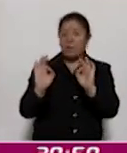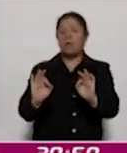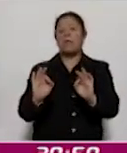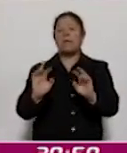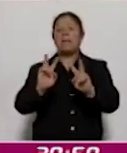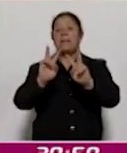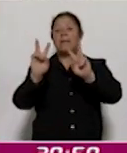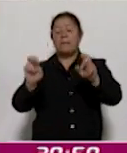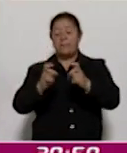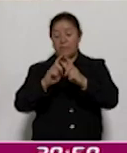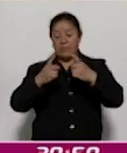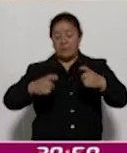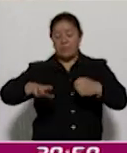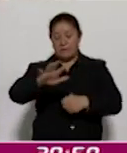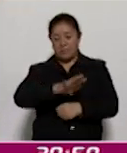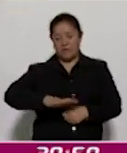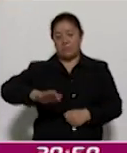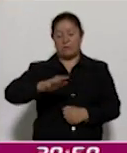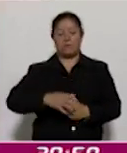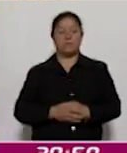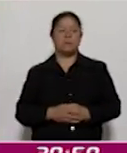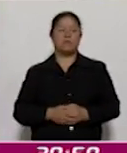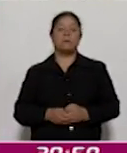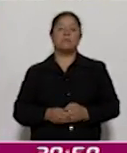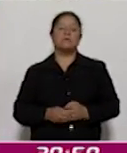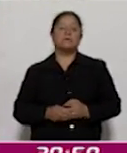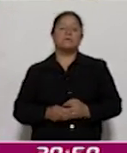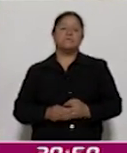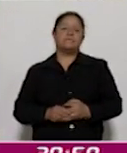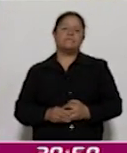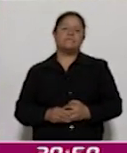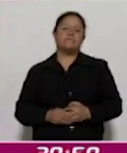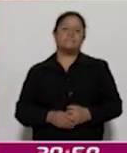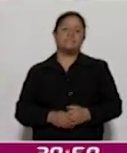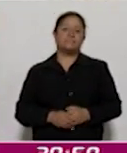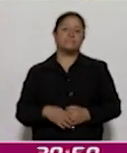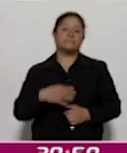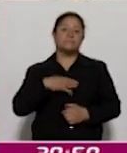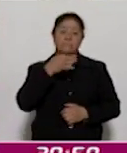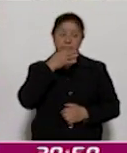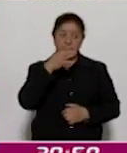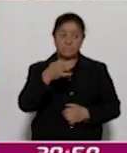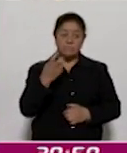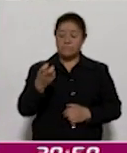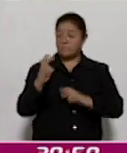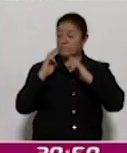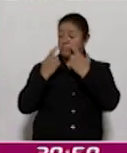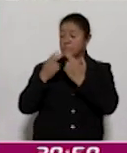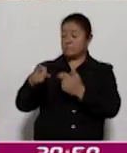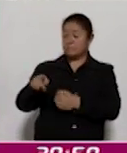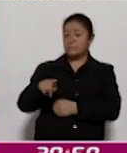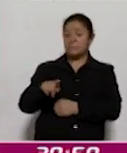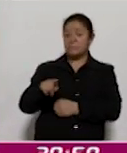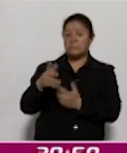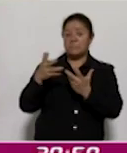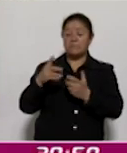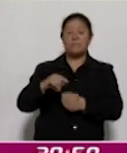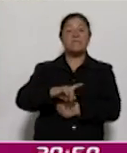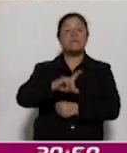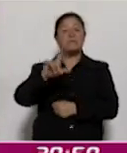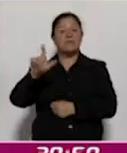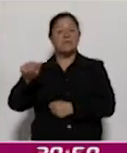urbano. Decirles que después de esta reunión que hicimos era justamente para informarles,